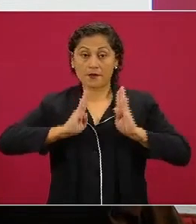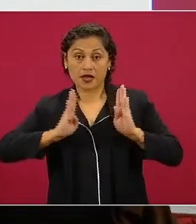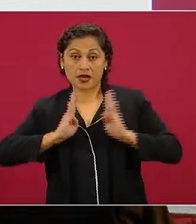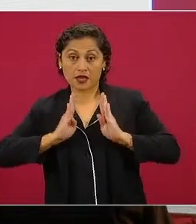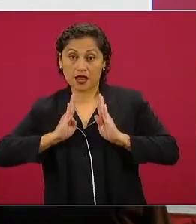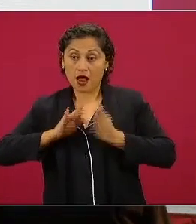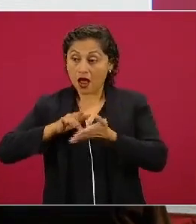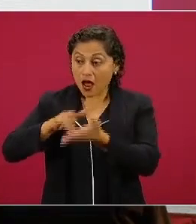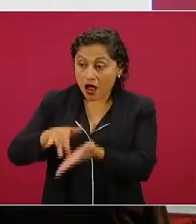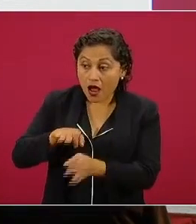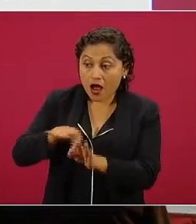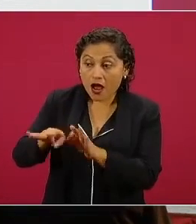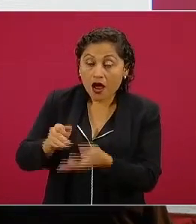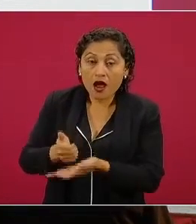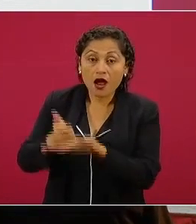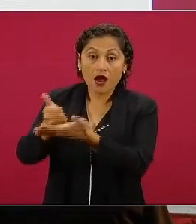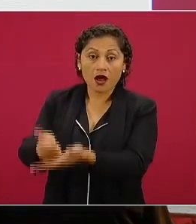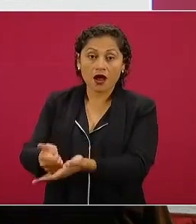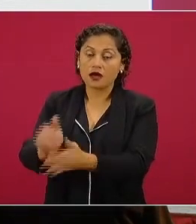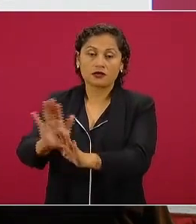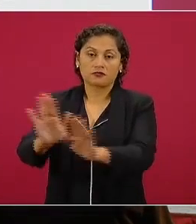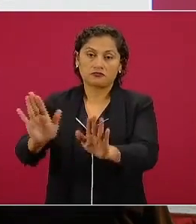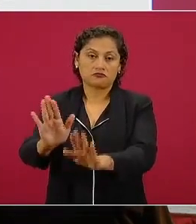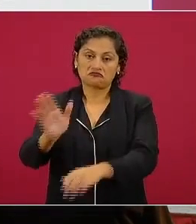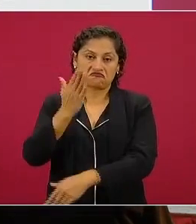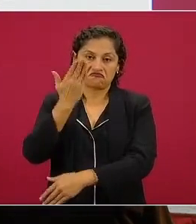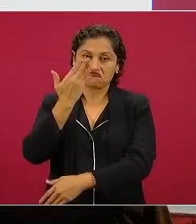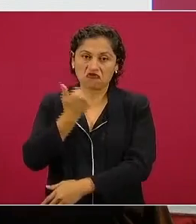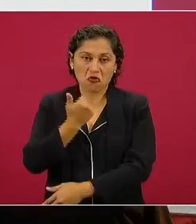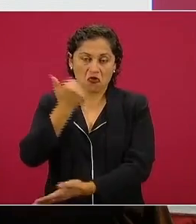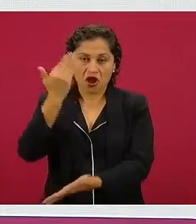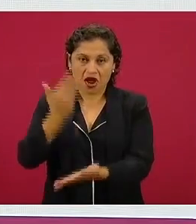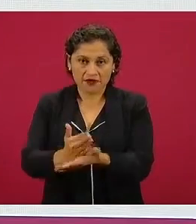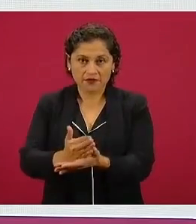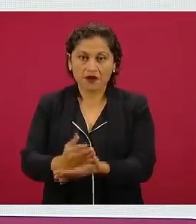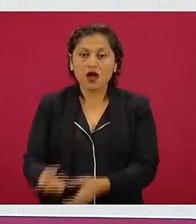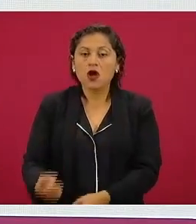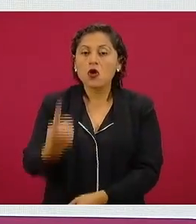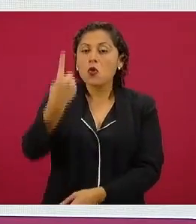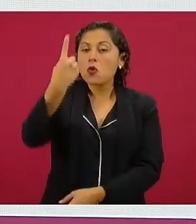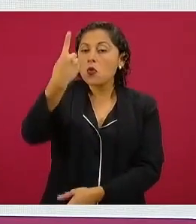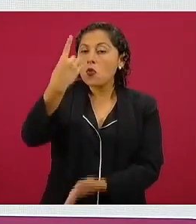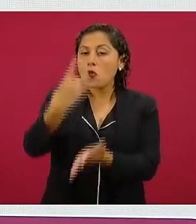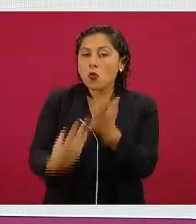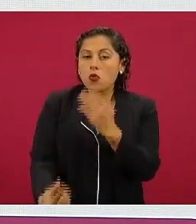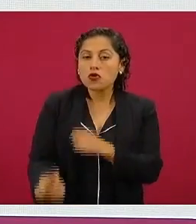expresidente por una situación especial tiene pero muy poquitos